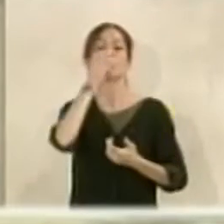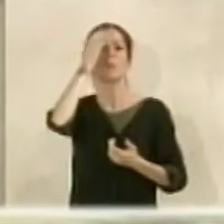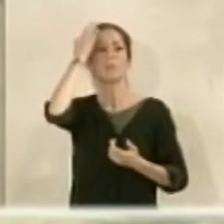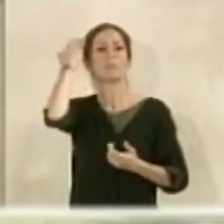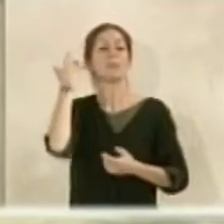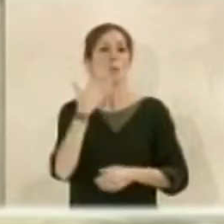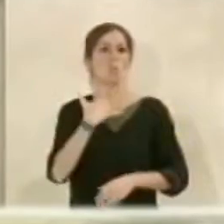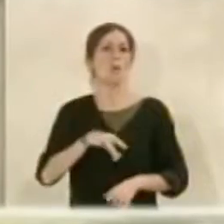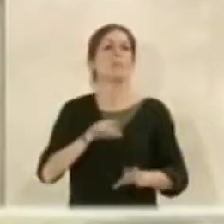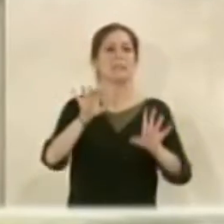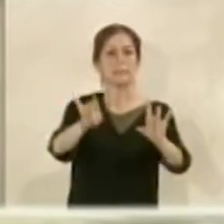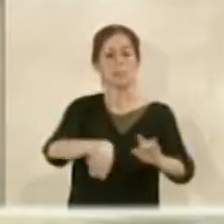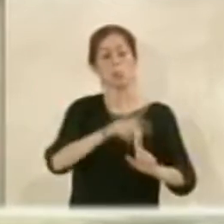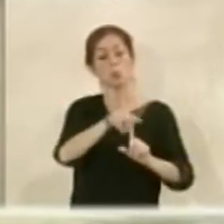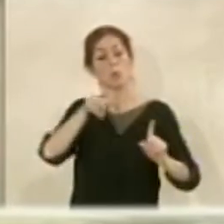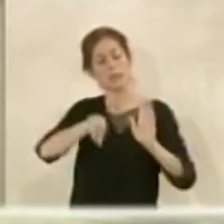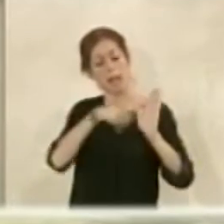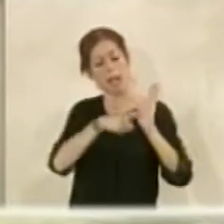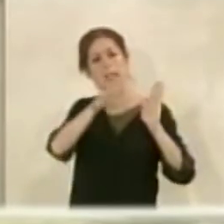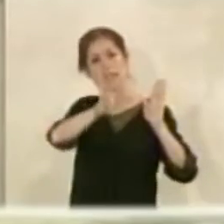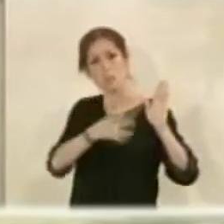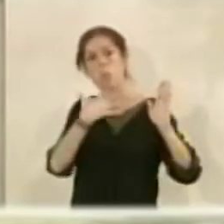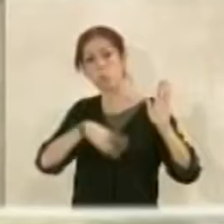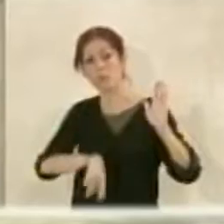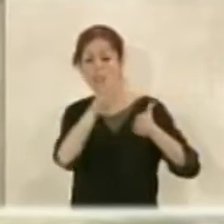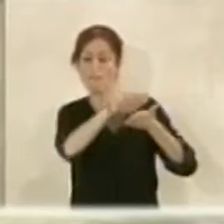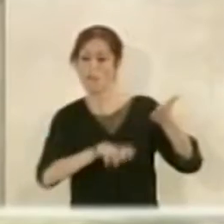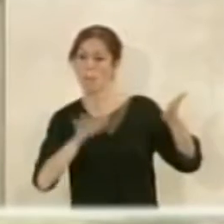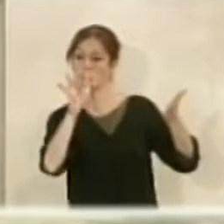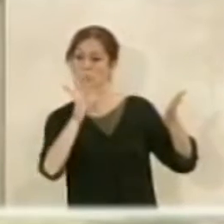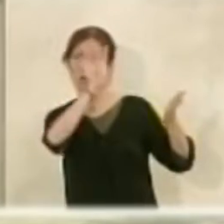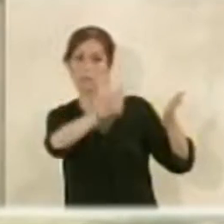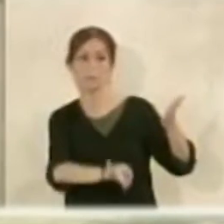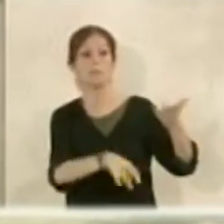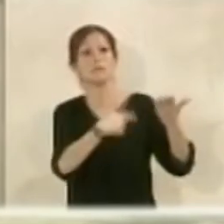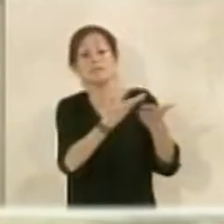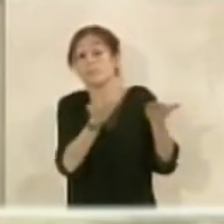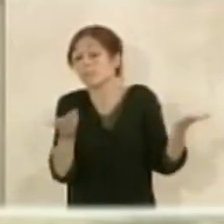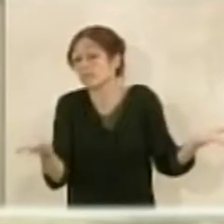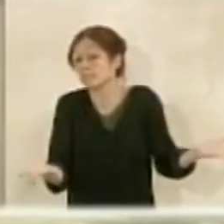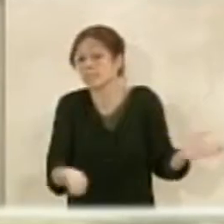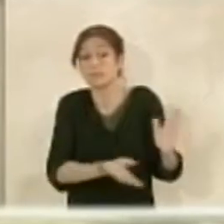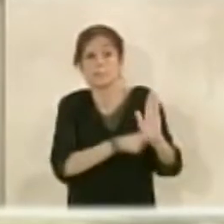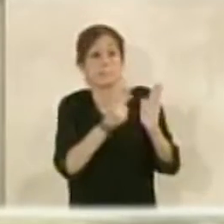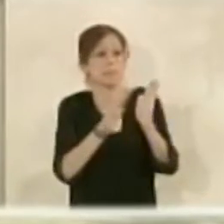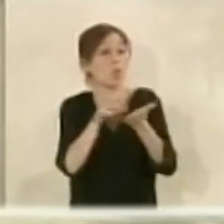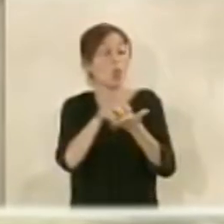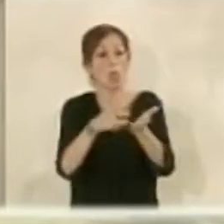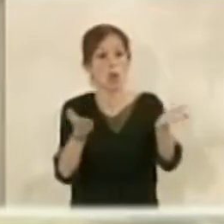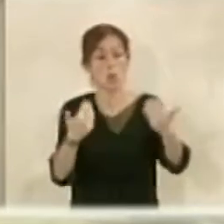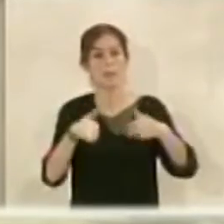¿eso es posible? Sí. ¿Legalmente es posible? Sí. ¿Tiene todos los informes favorables? Sí. Así que esto no tiene ningún tipo de duda.